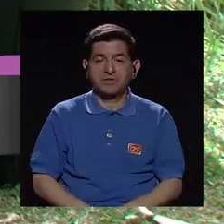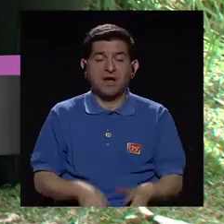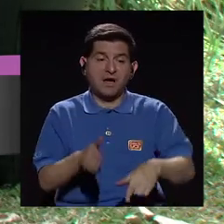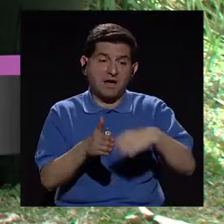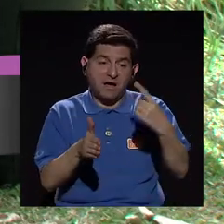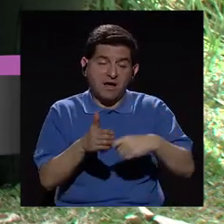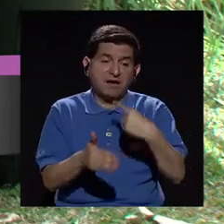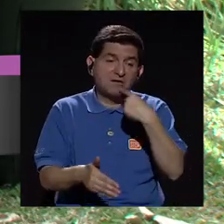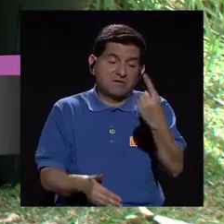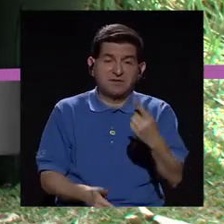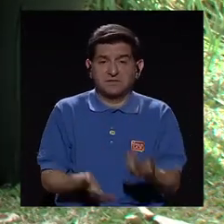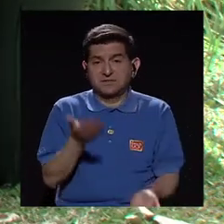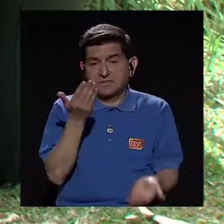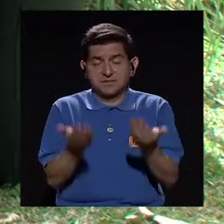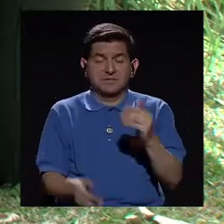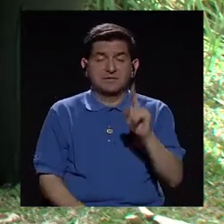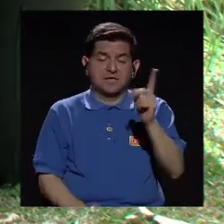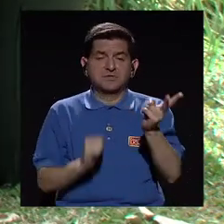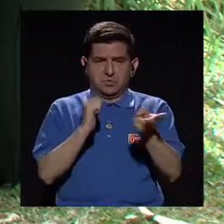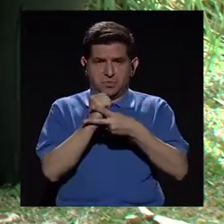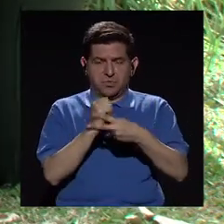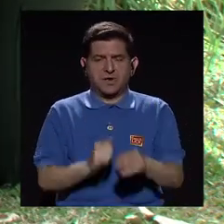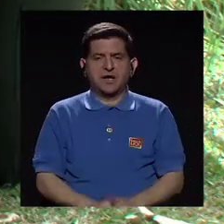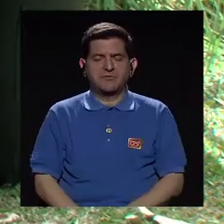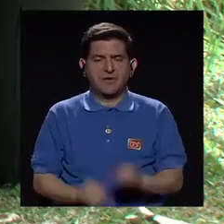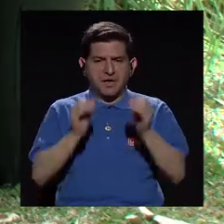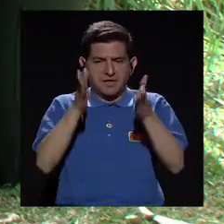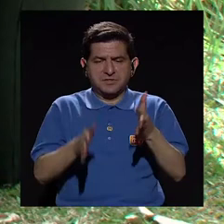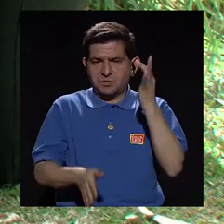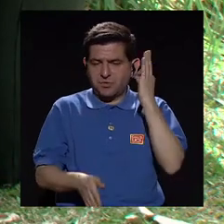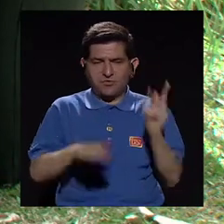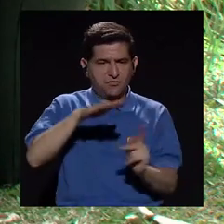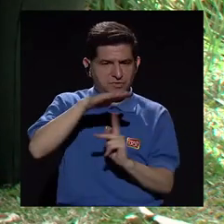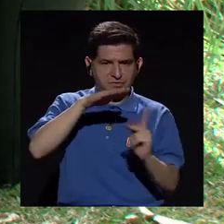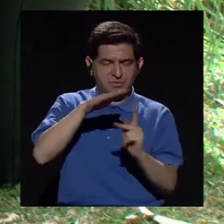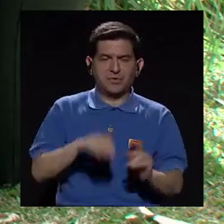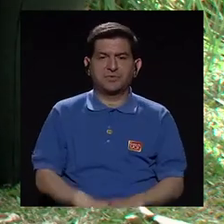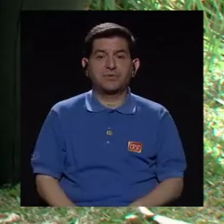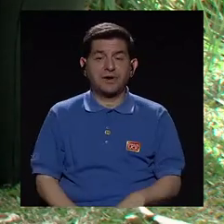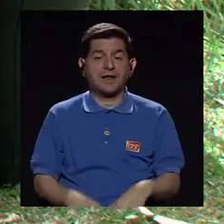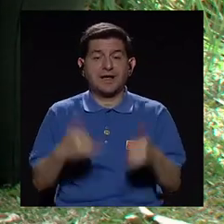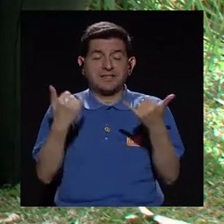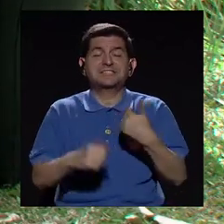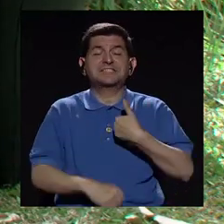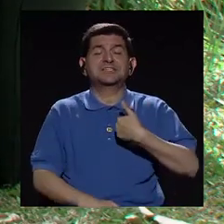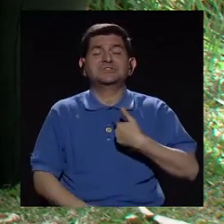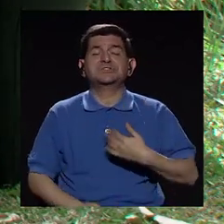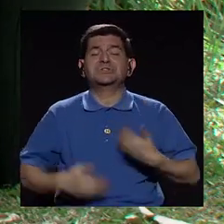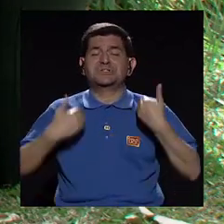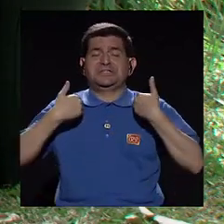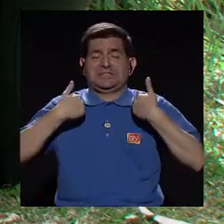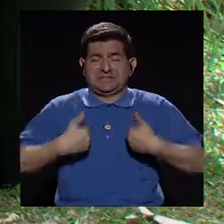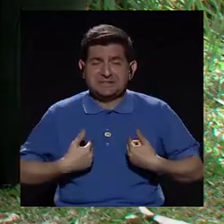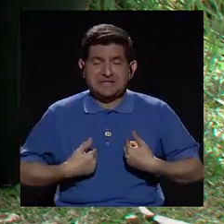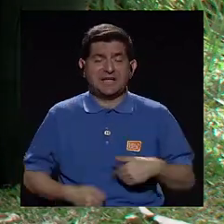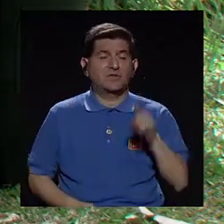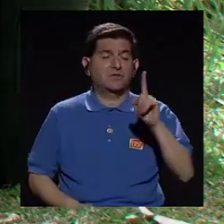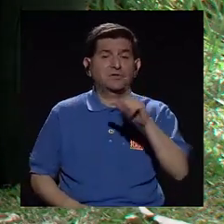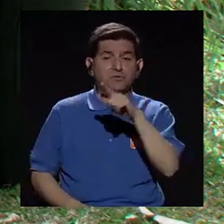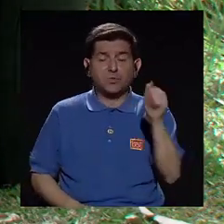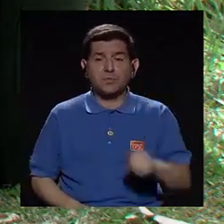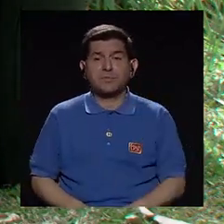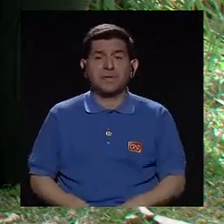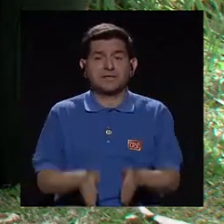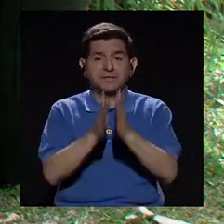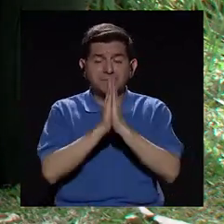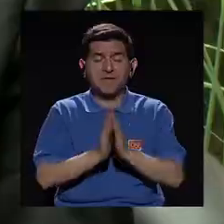También algunas veces que dicen, como me decía una vez una maestra preescolar, vea, ya estoy harta porque los chiquitos tienen un mes de estarme